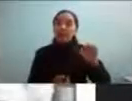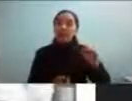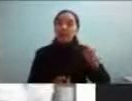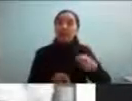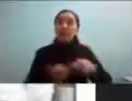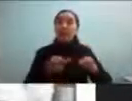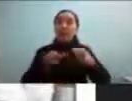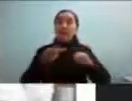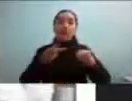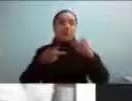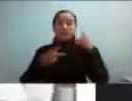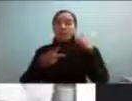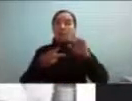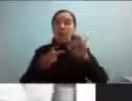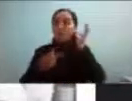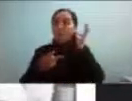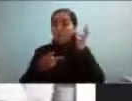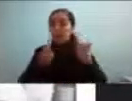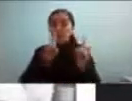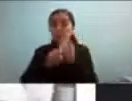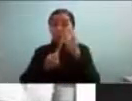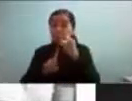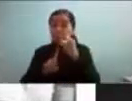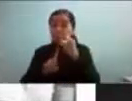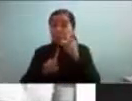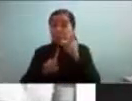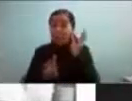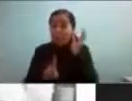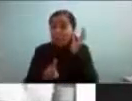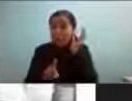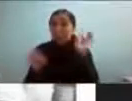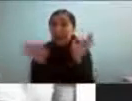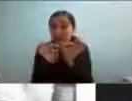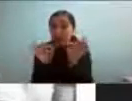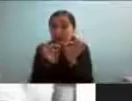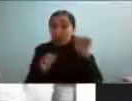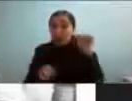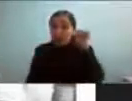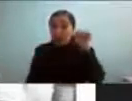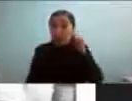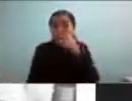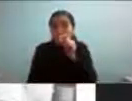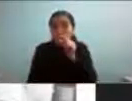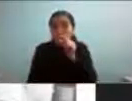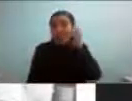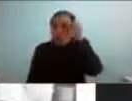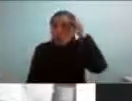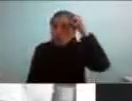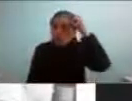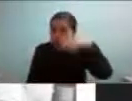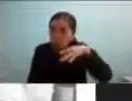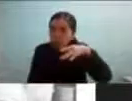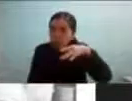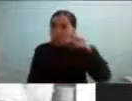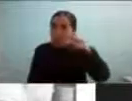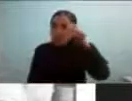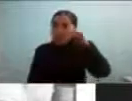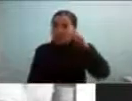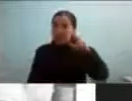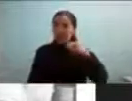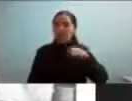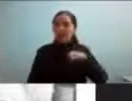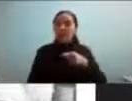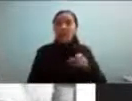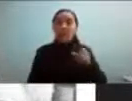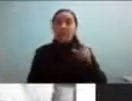fue la primera en explicar casos de autismo y es una mujer y recién lo supimos hace poco tiempo y también Lorna Wyn que